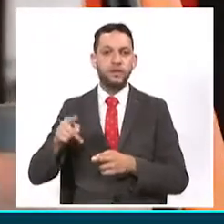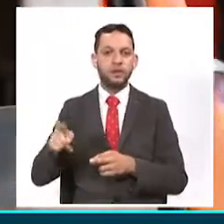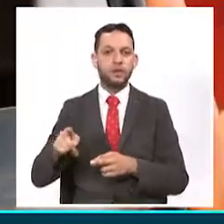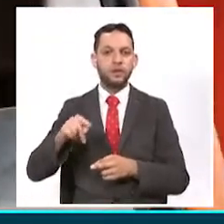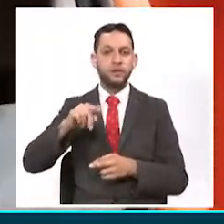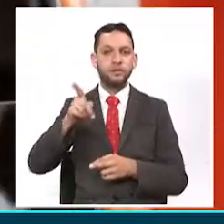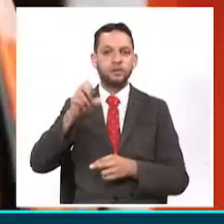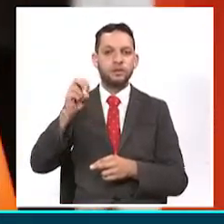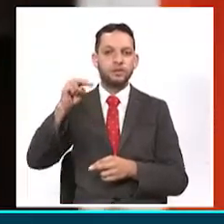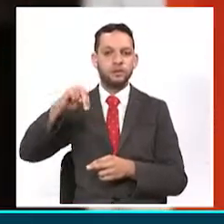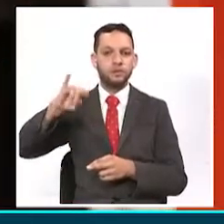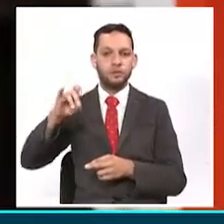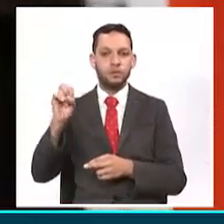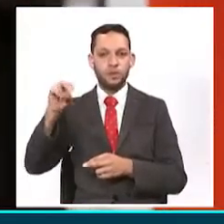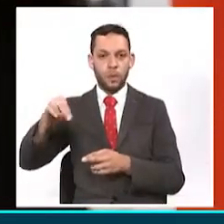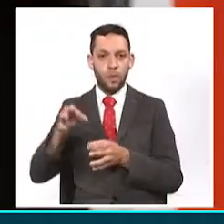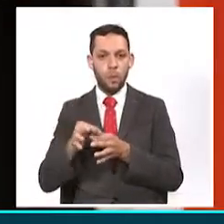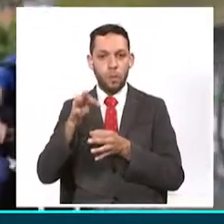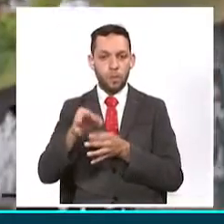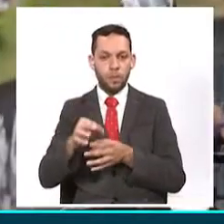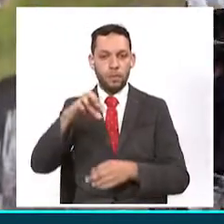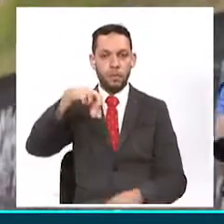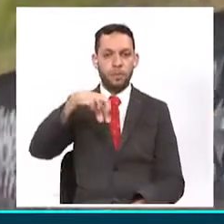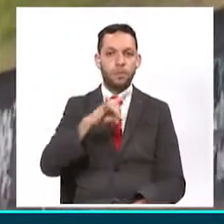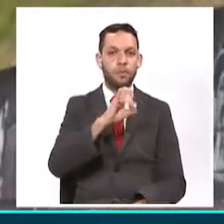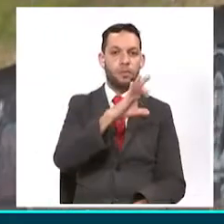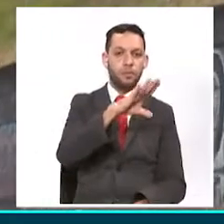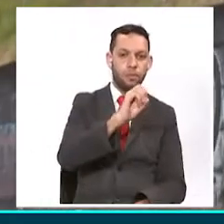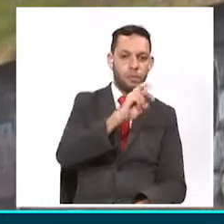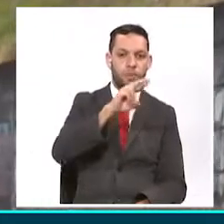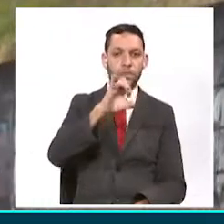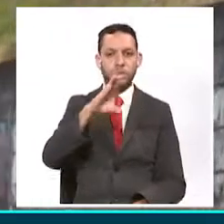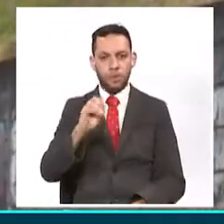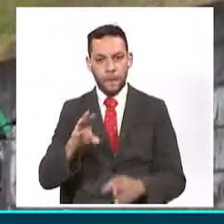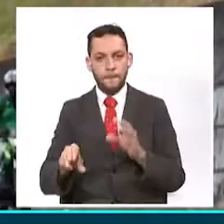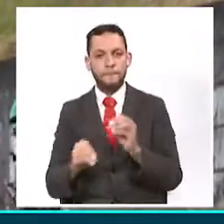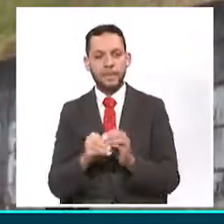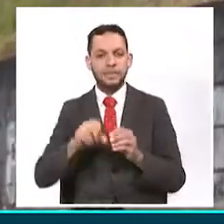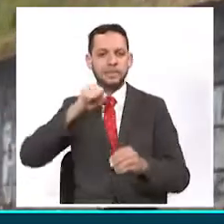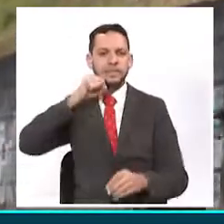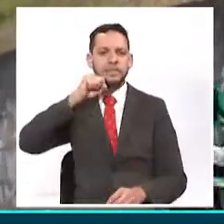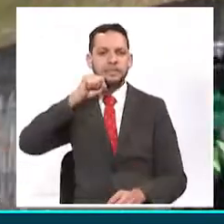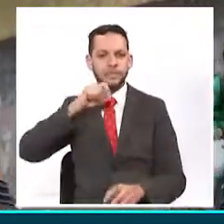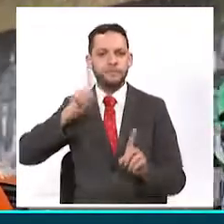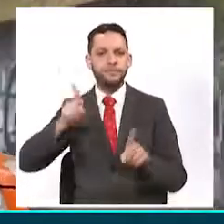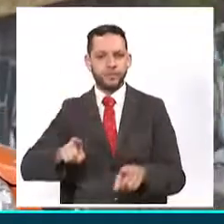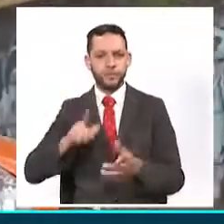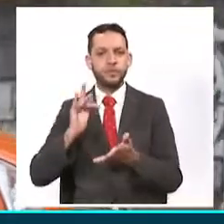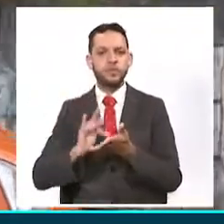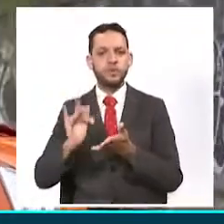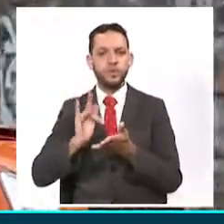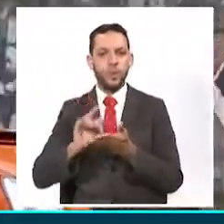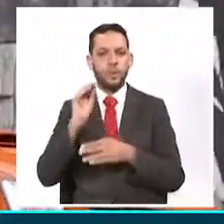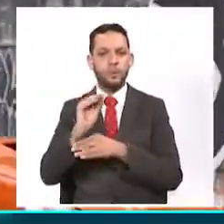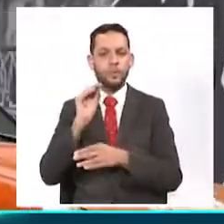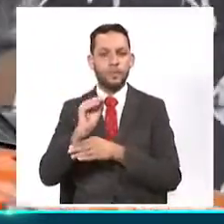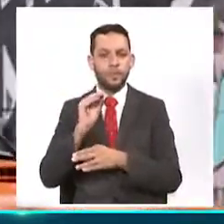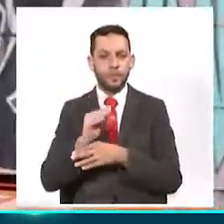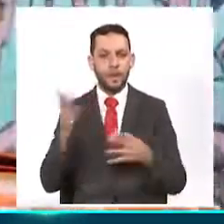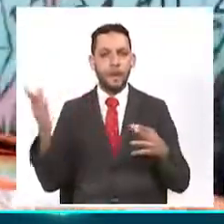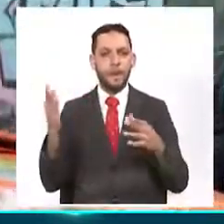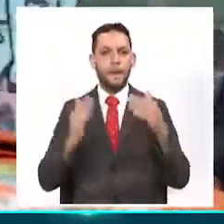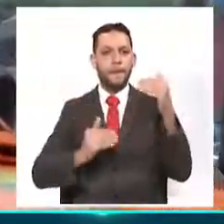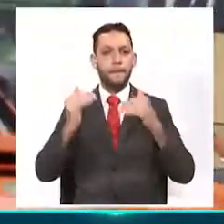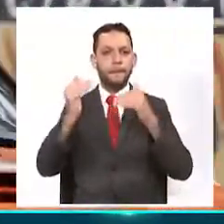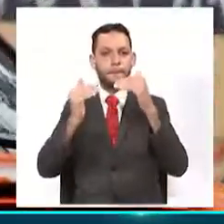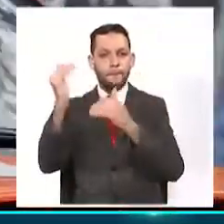atención en el municipio de Pueblo Rico. Así mismo, en este boletín está una alerta naranja por deslizamientos de tierra para el municipio de Balboa, La